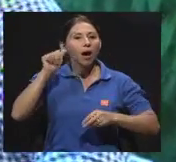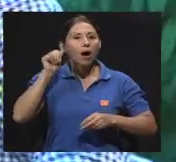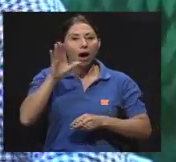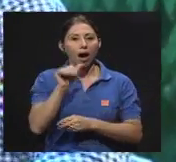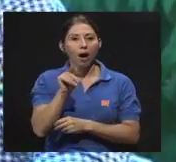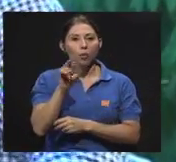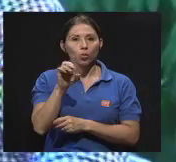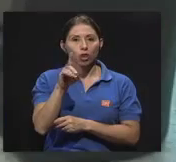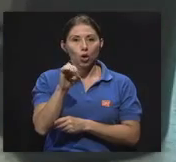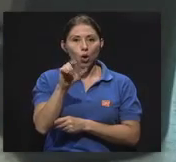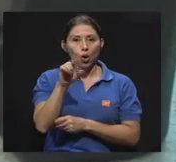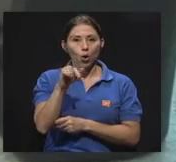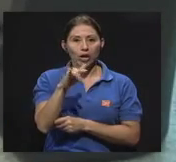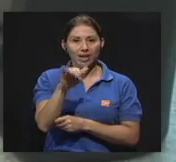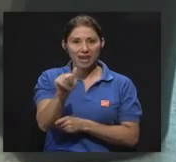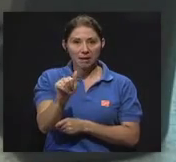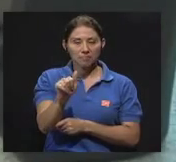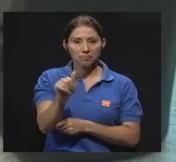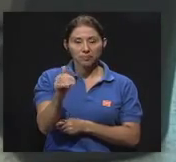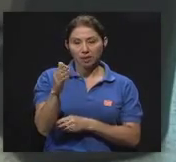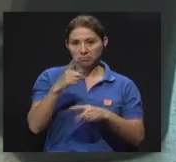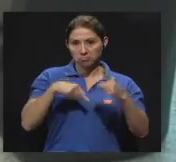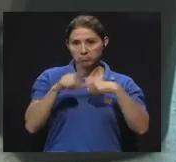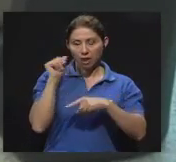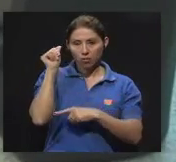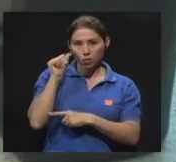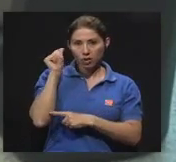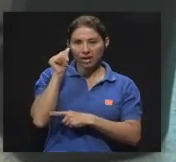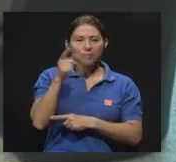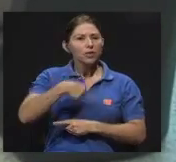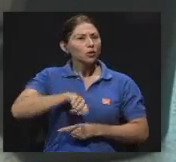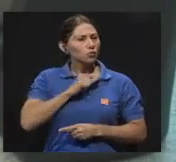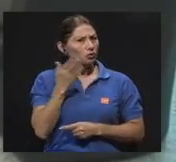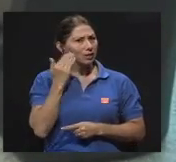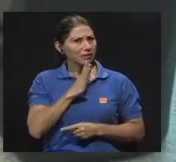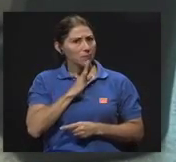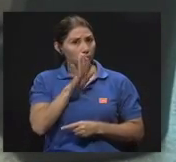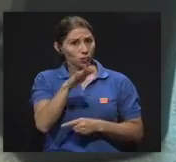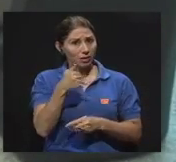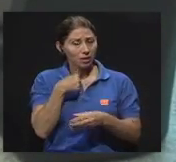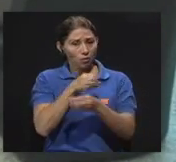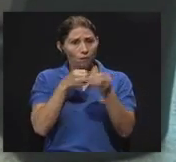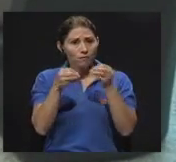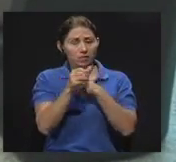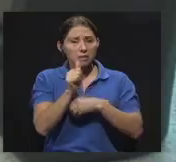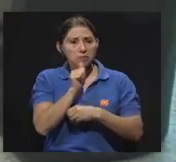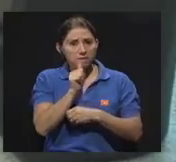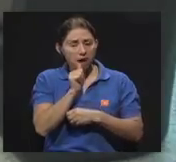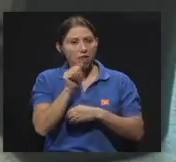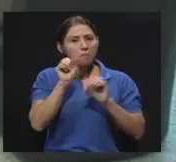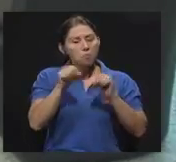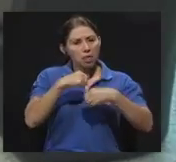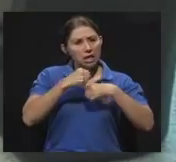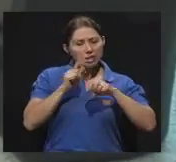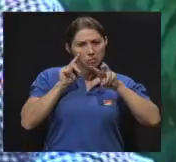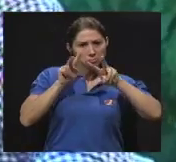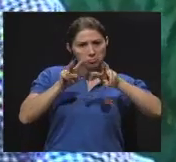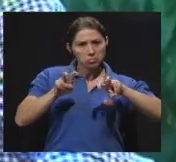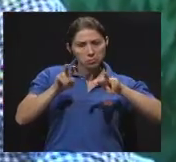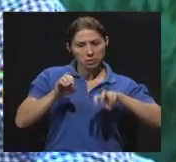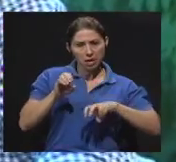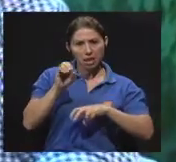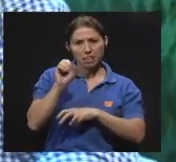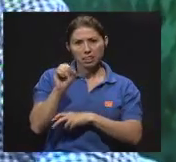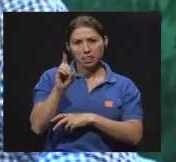audiología. Doctor, hablábamos entre cámaras que usted tiene una consulta privada, en donde se hacen ciertos diagnósticos y demás. ¿Qué